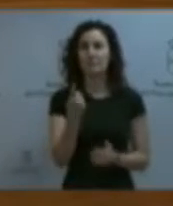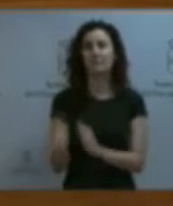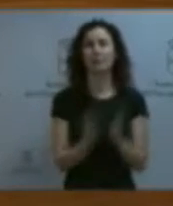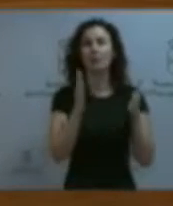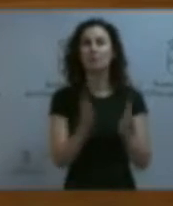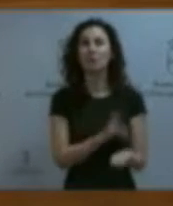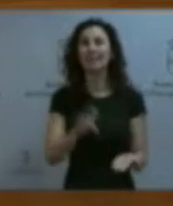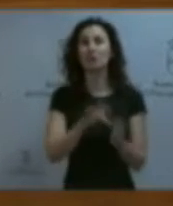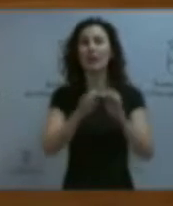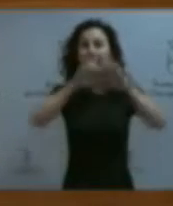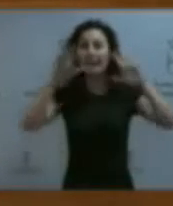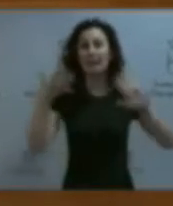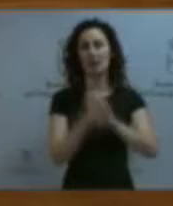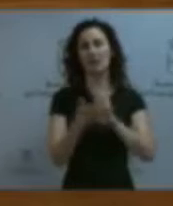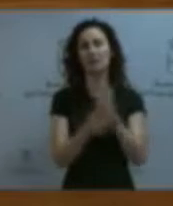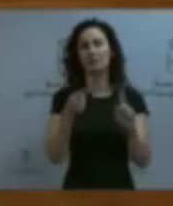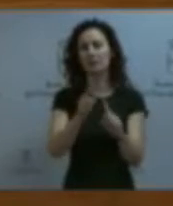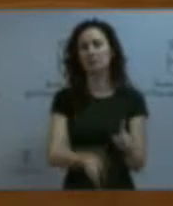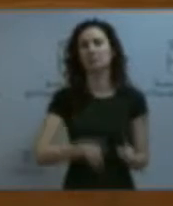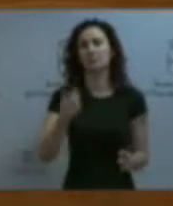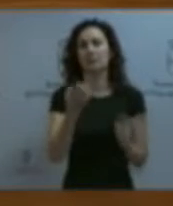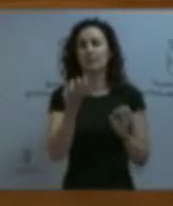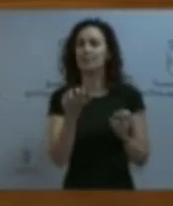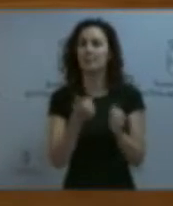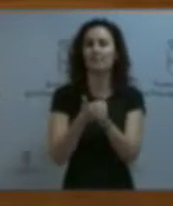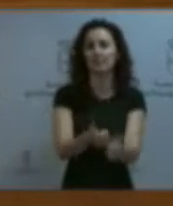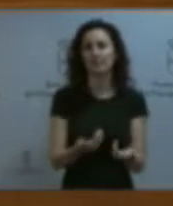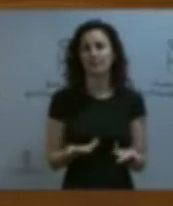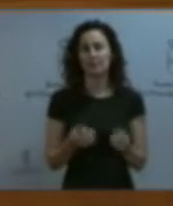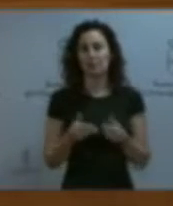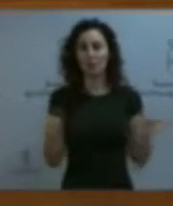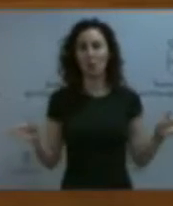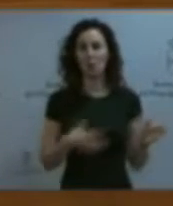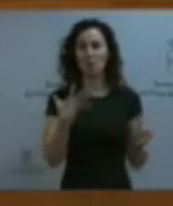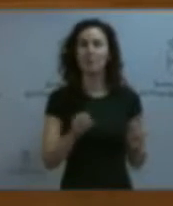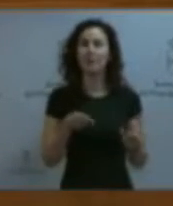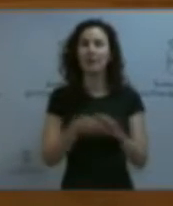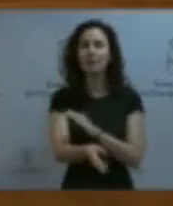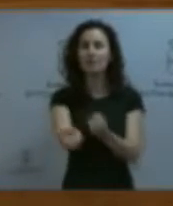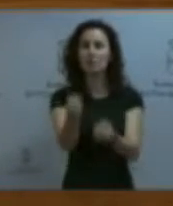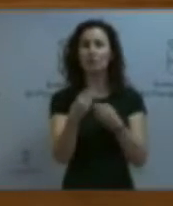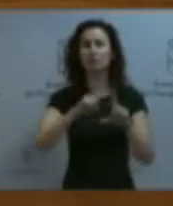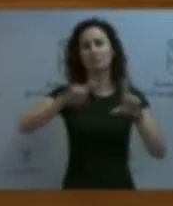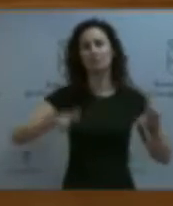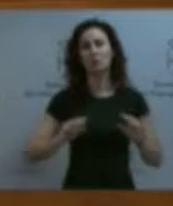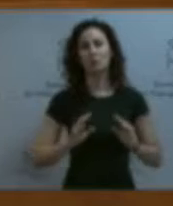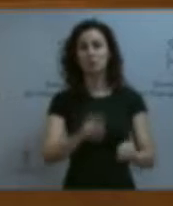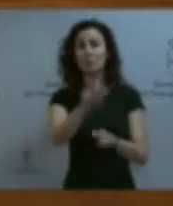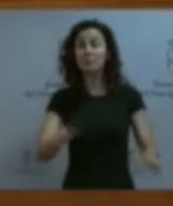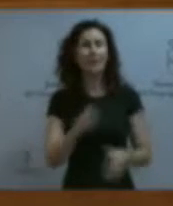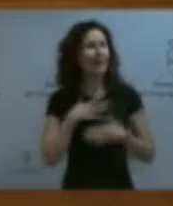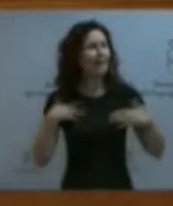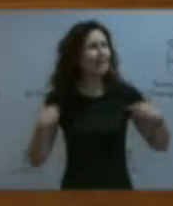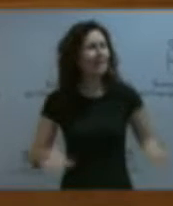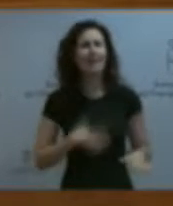el que clarificamos los objetivos generales que debe perseguirse. Abrimos la posibilidad de acceso a la información estadística por parte de cualquier persona interesada.